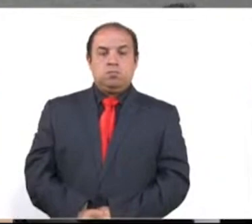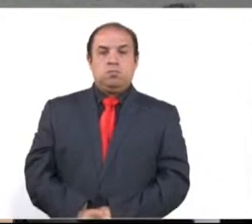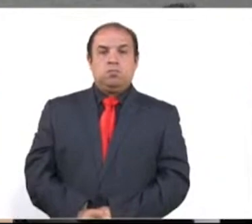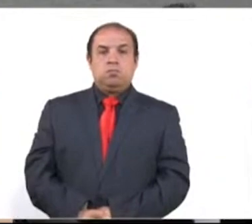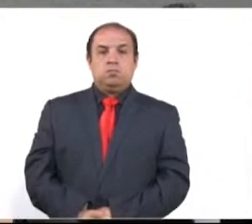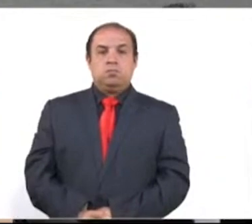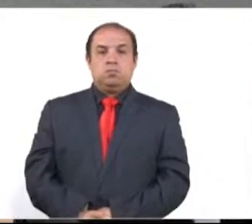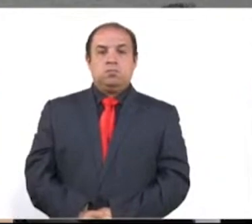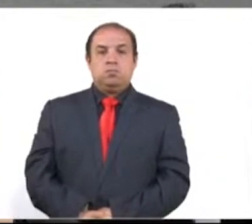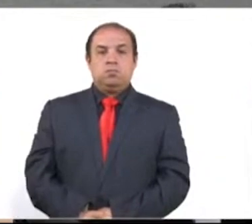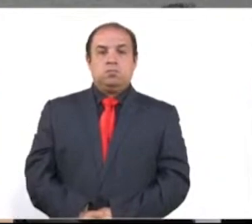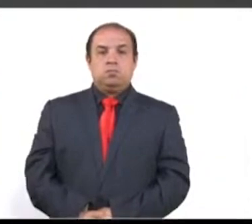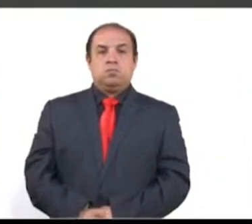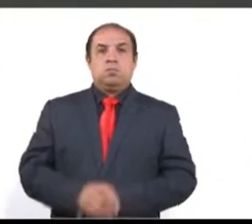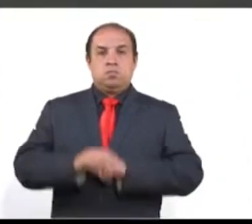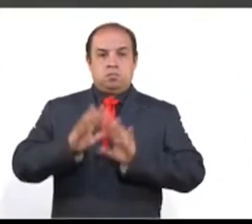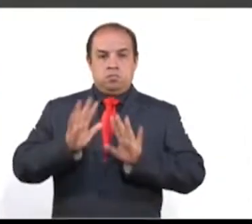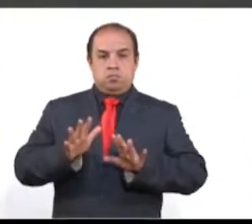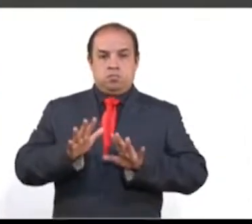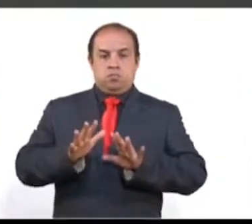Está identificado.